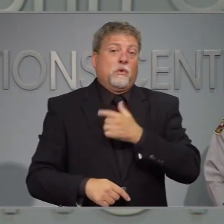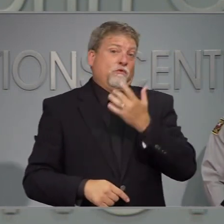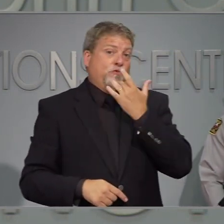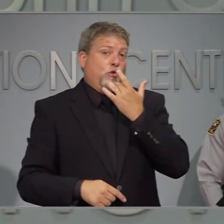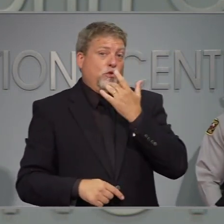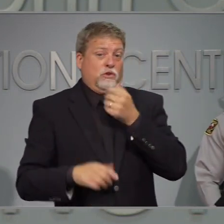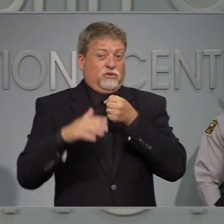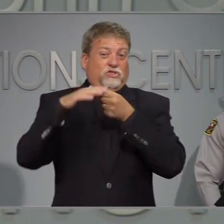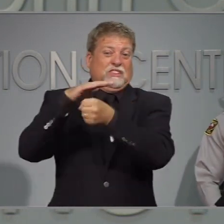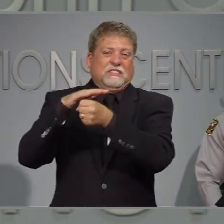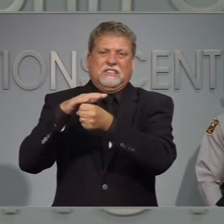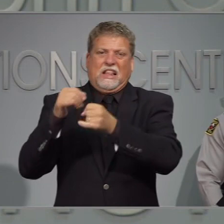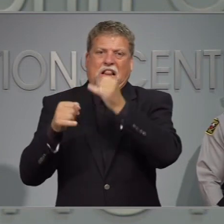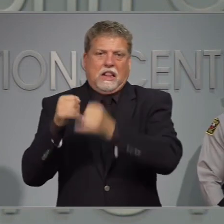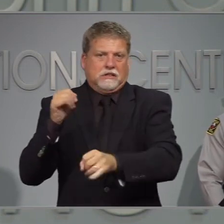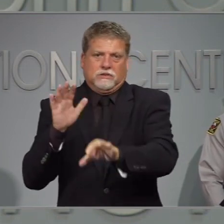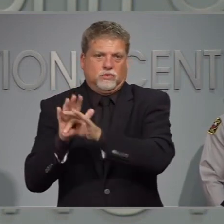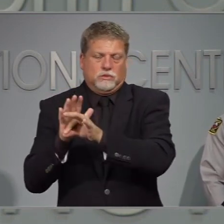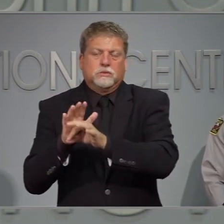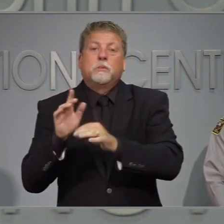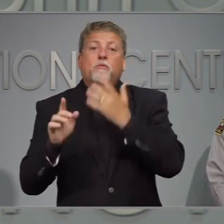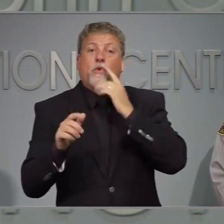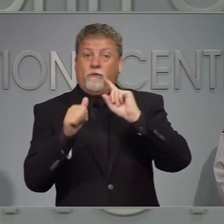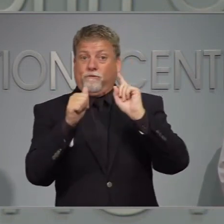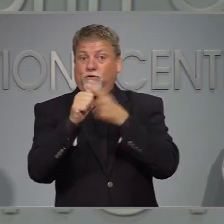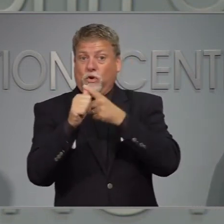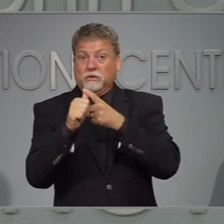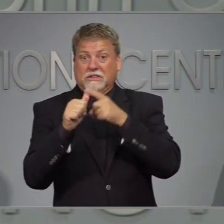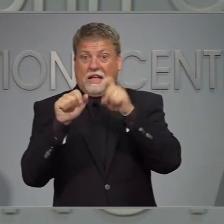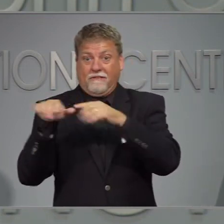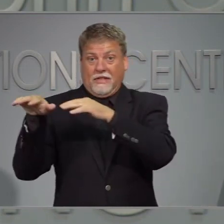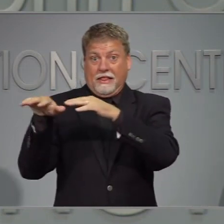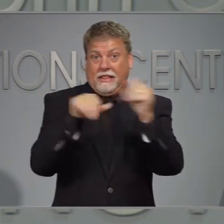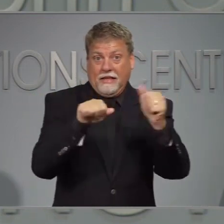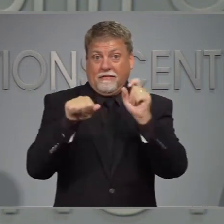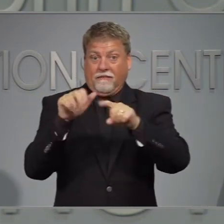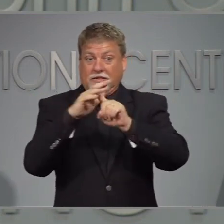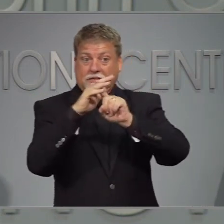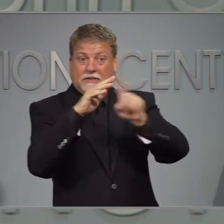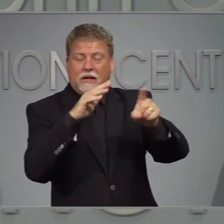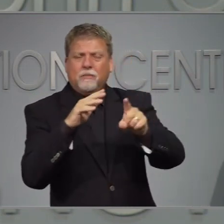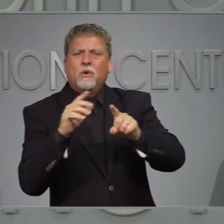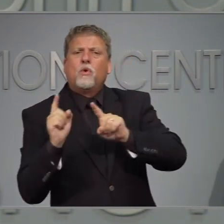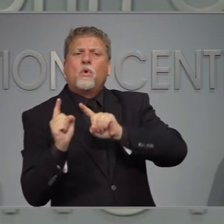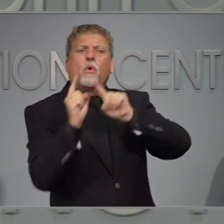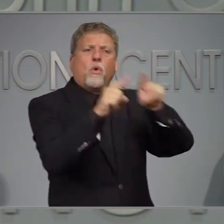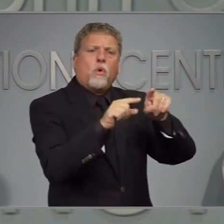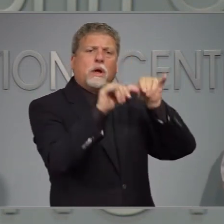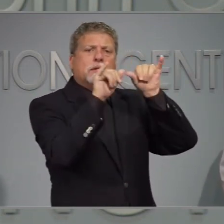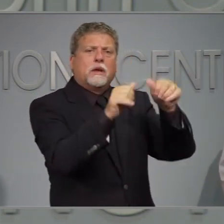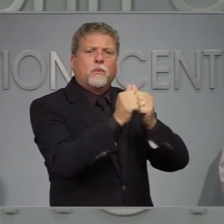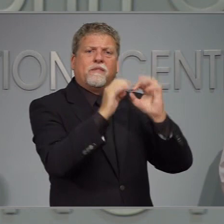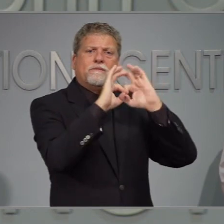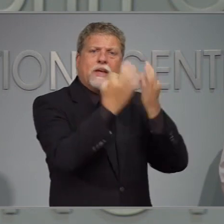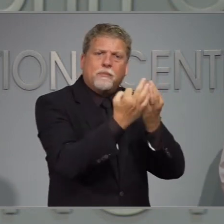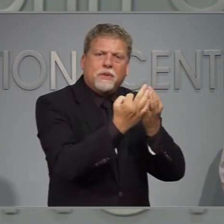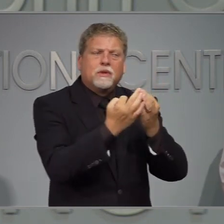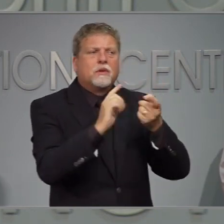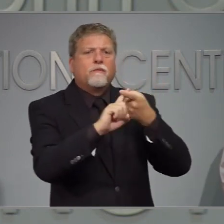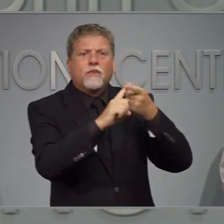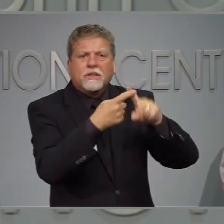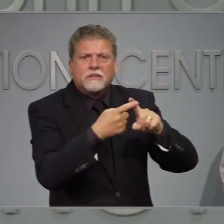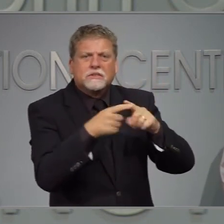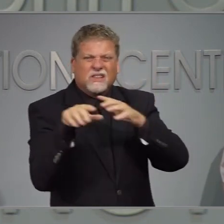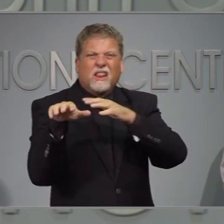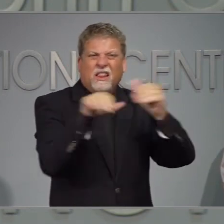de que se queden con amigos y familiares. Esa es la primera opción. Si no tiene dinero para pagar por una tele y está